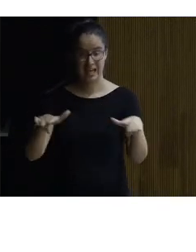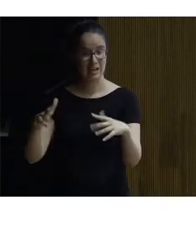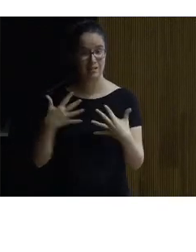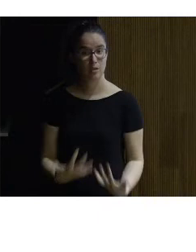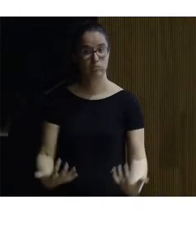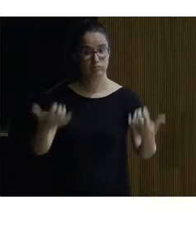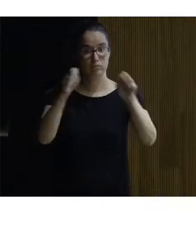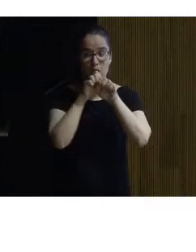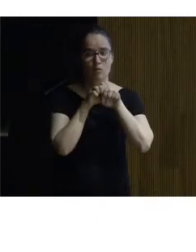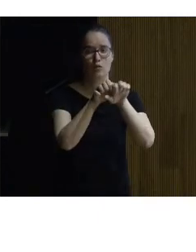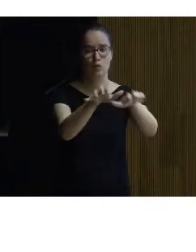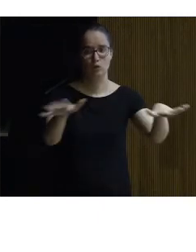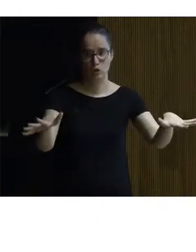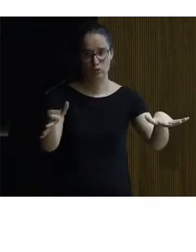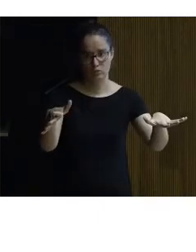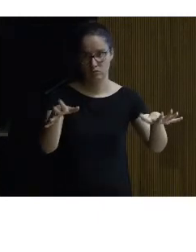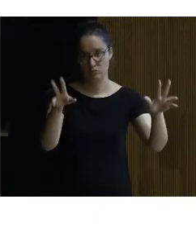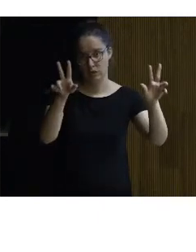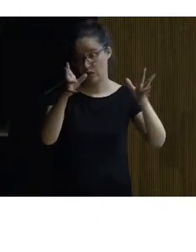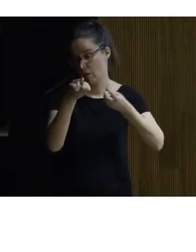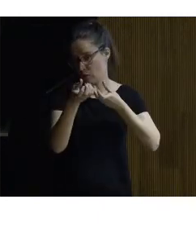difusión de toda esa información